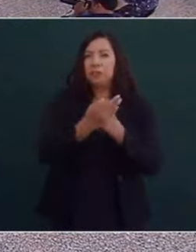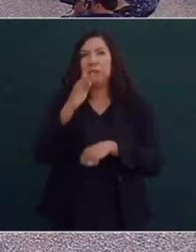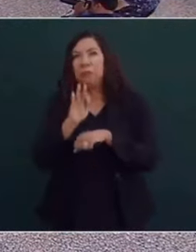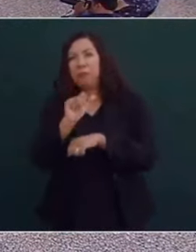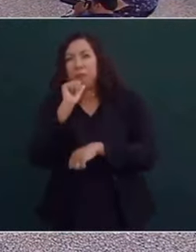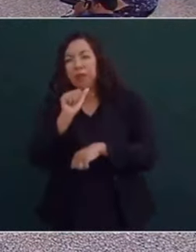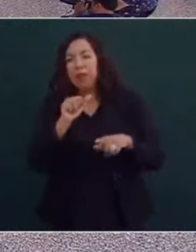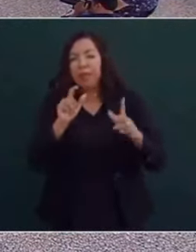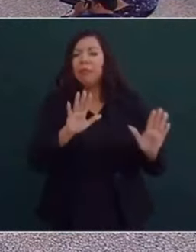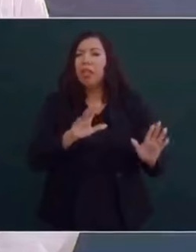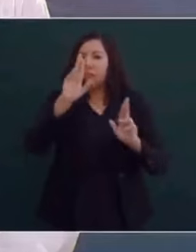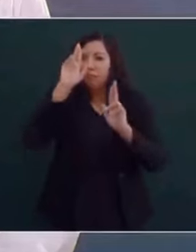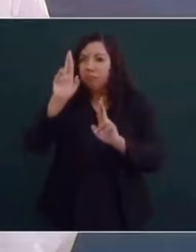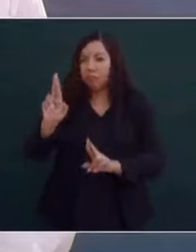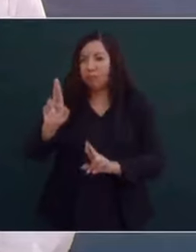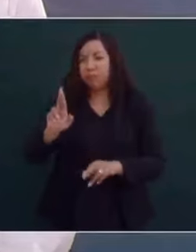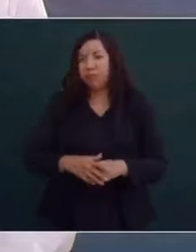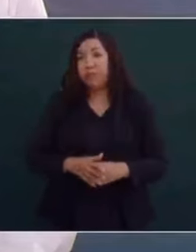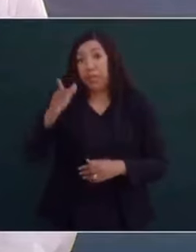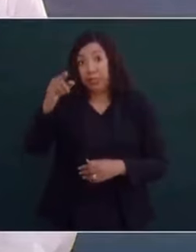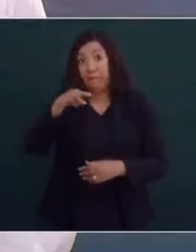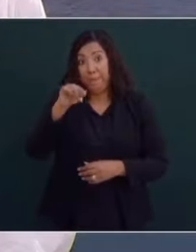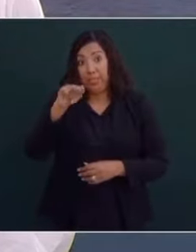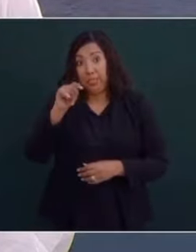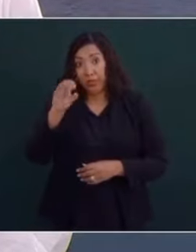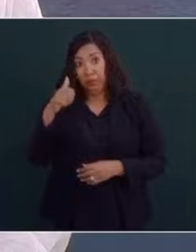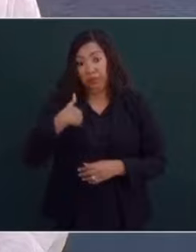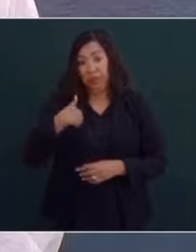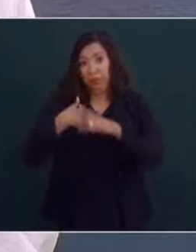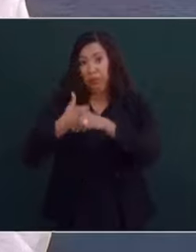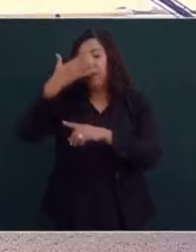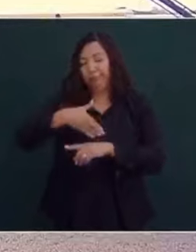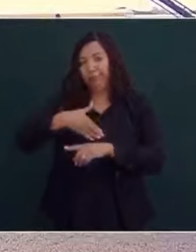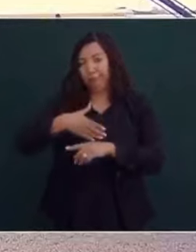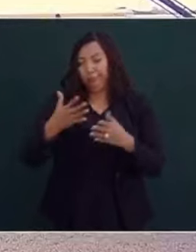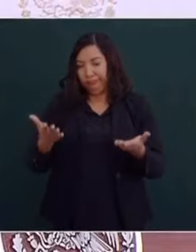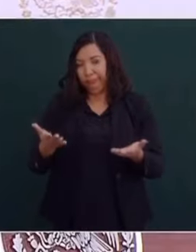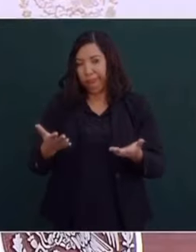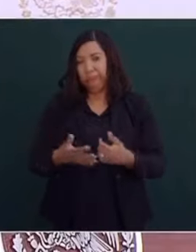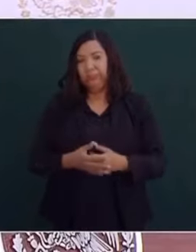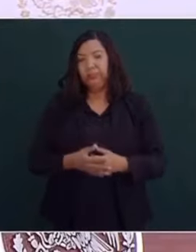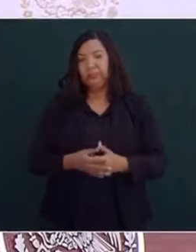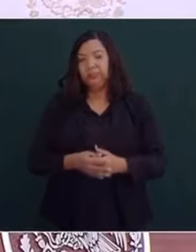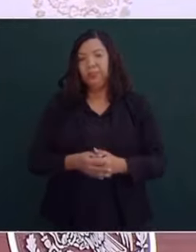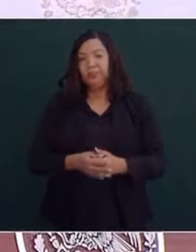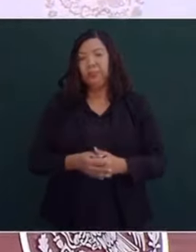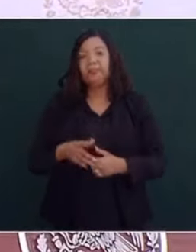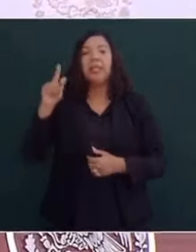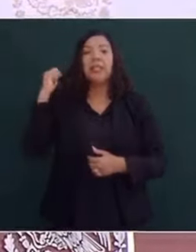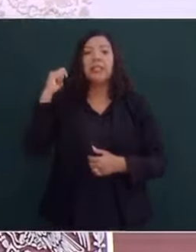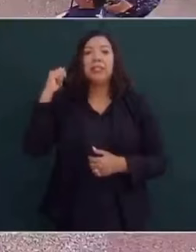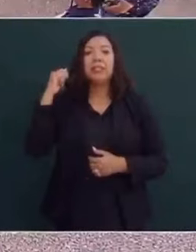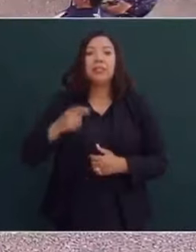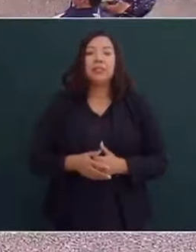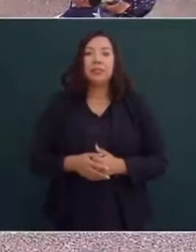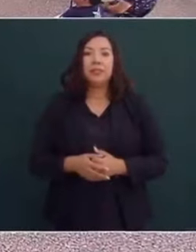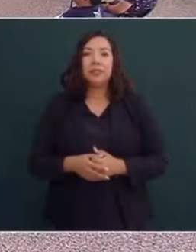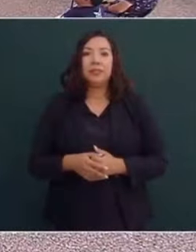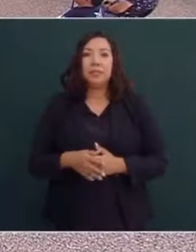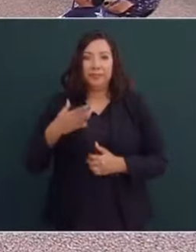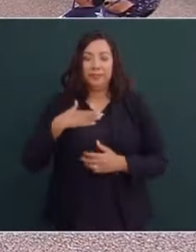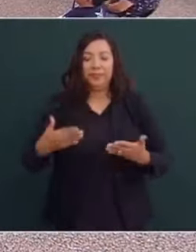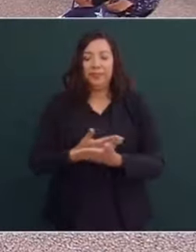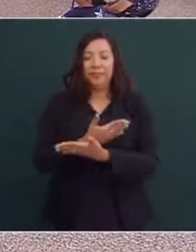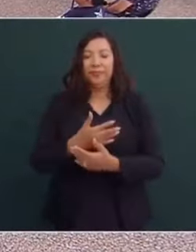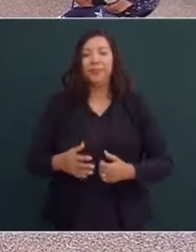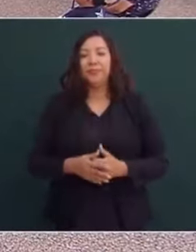respetuoso. Entonces, eso lo sabe muy bien. El primer ministro lo trudeó. Y como dicen allá en mi tierra, que no está muy lejos de aquí, en mi